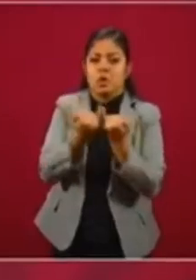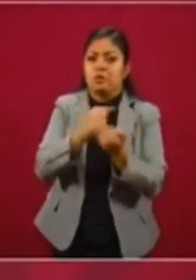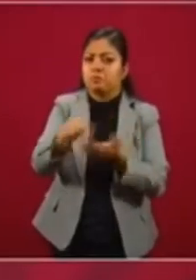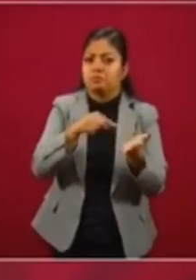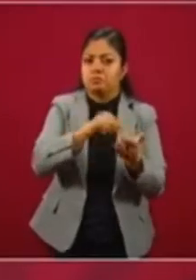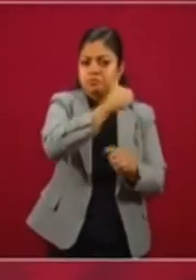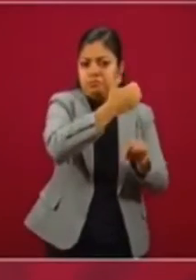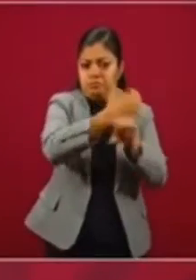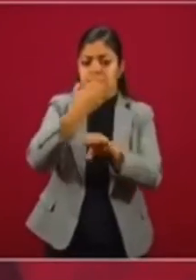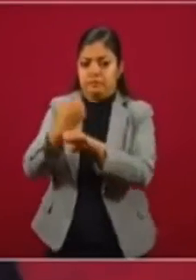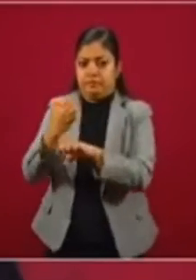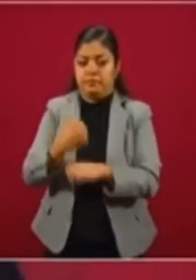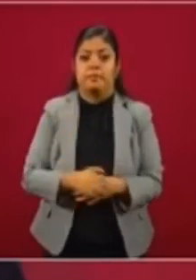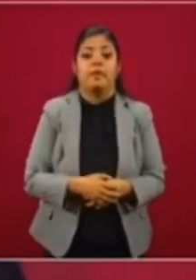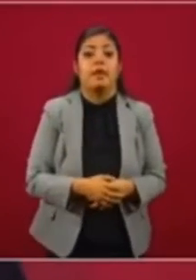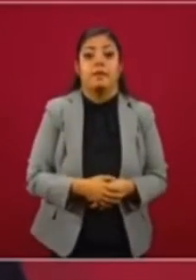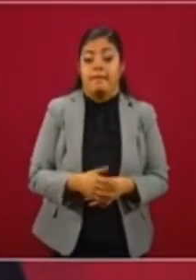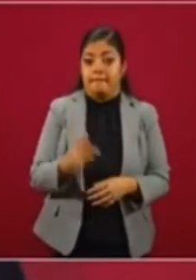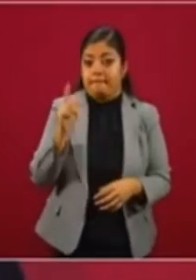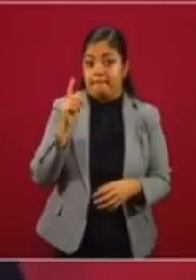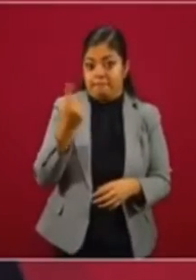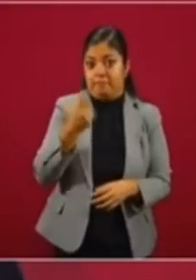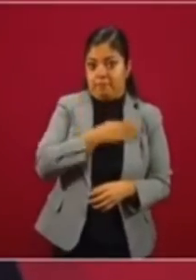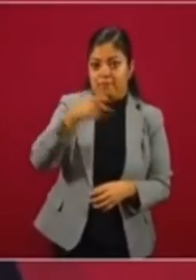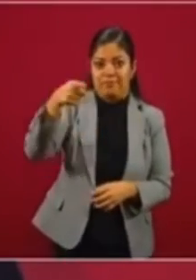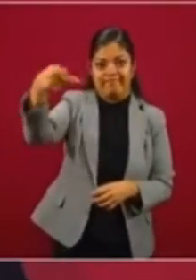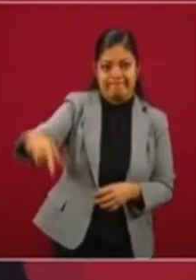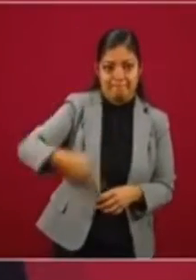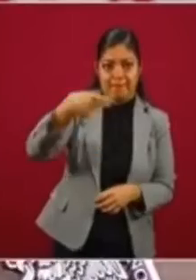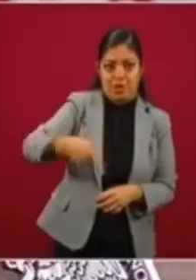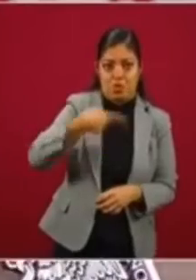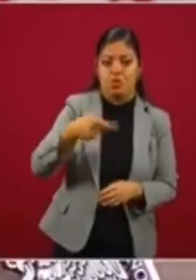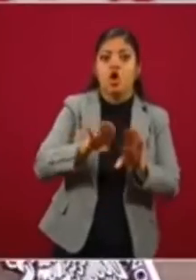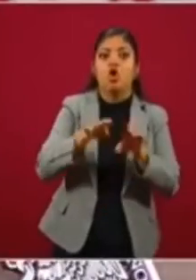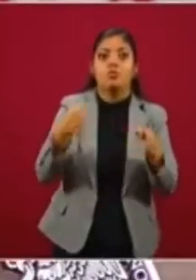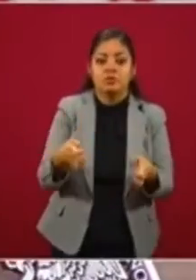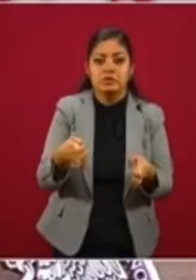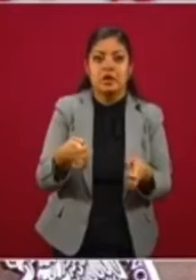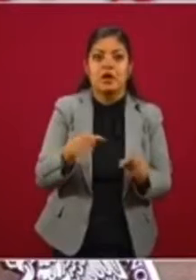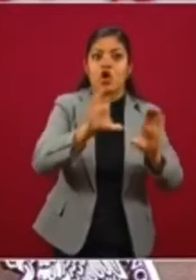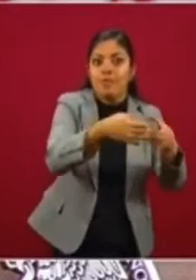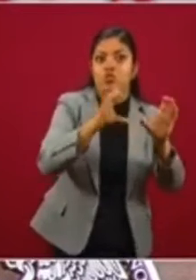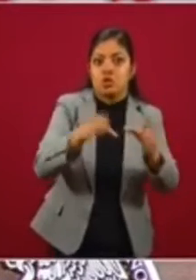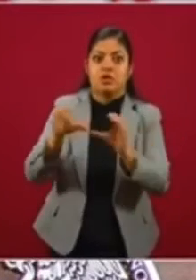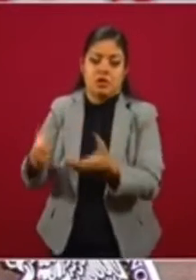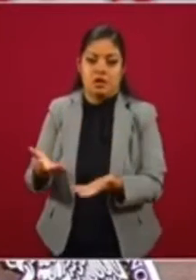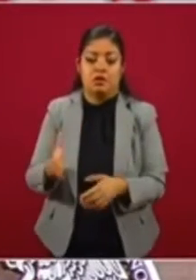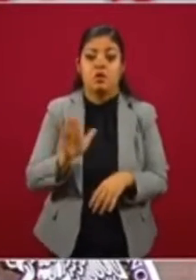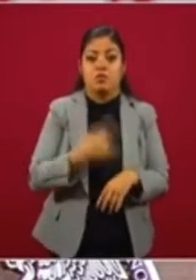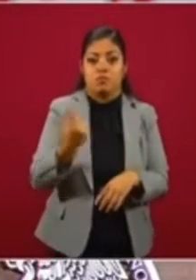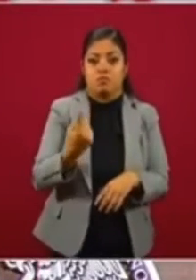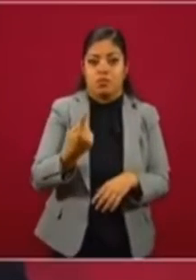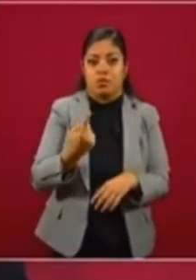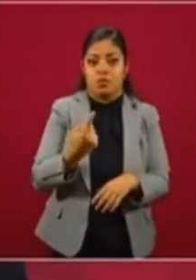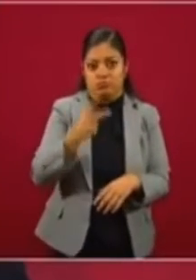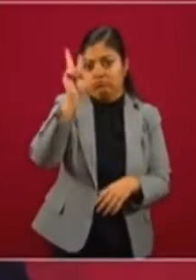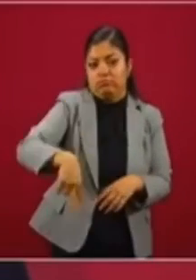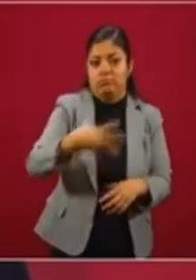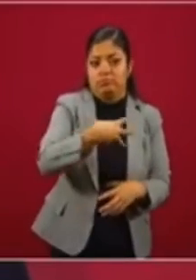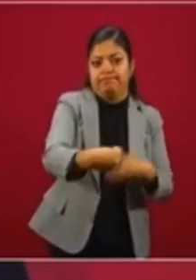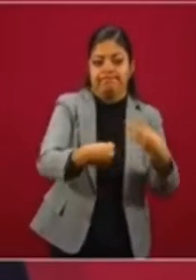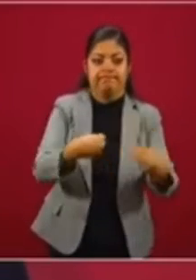Mañana, qué bien que me hacen esta pregunta, cómo estamos viendo, porque la pandemia en efecto